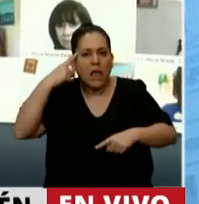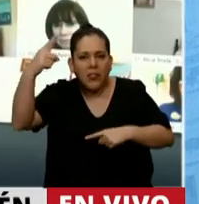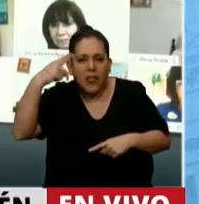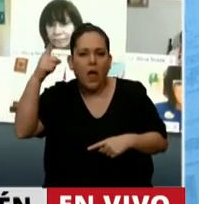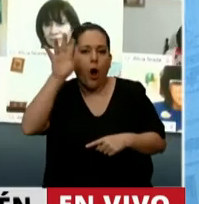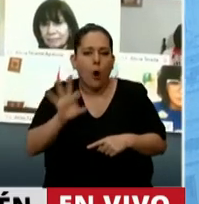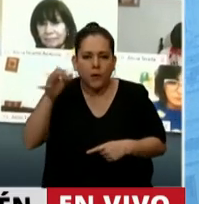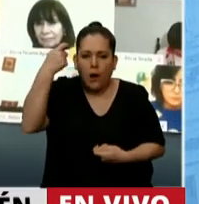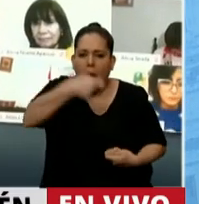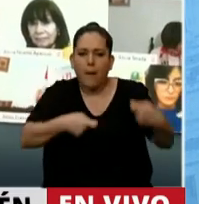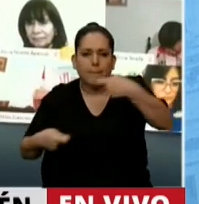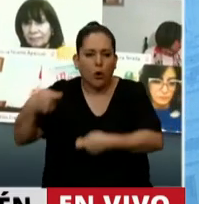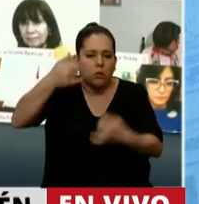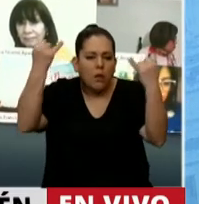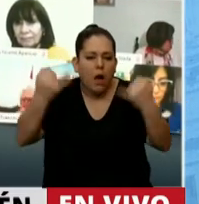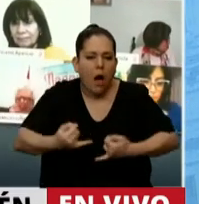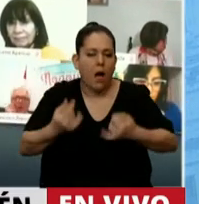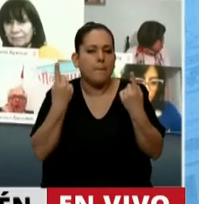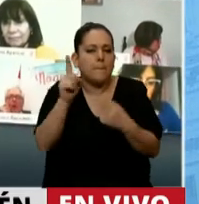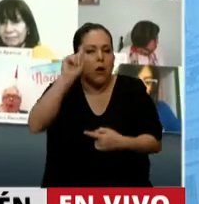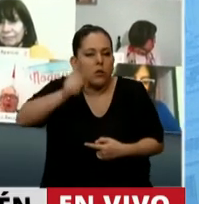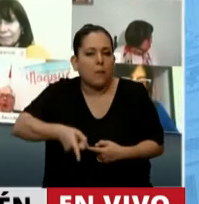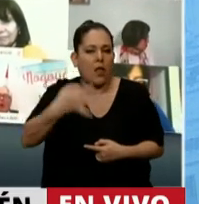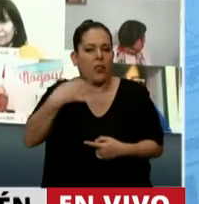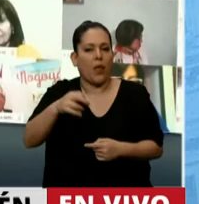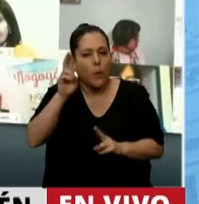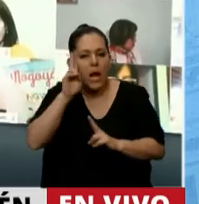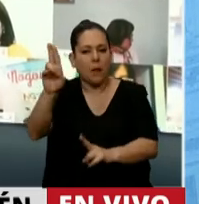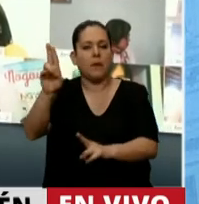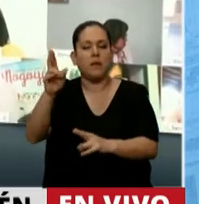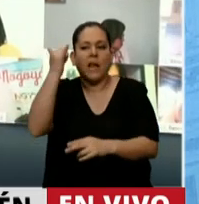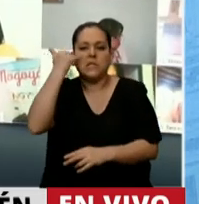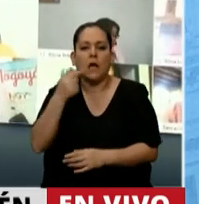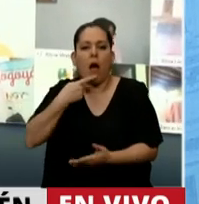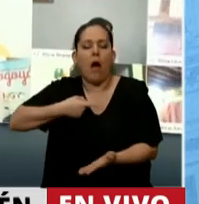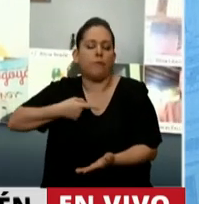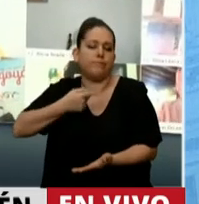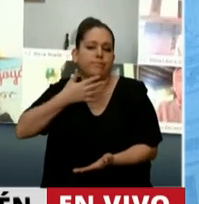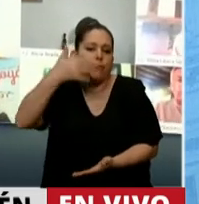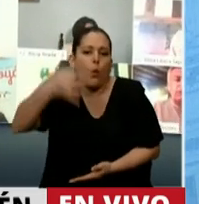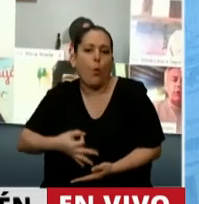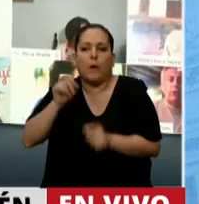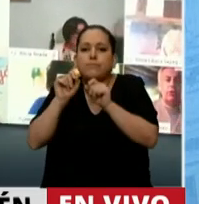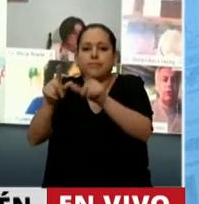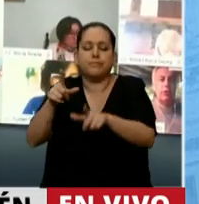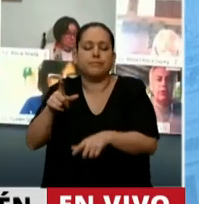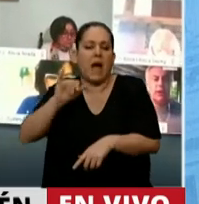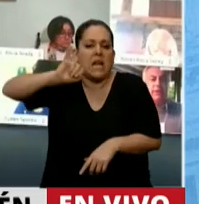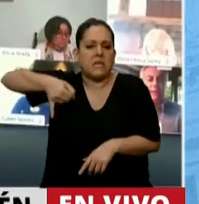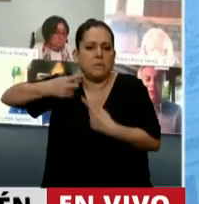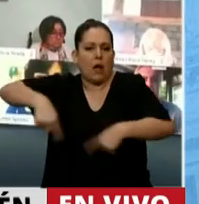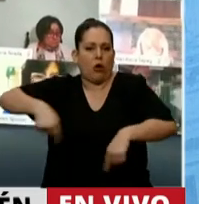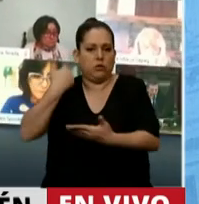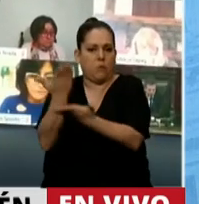Pero sin duda, debemos respetar los compromisos asumidos. En primer lugar, con los